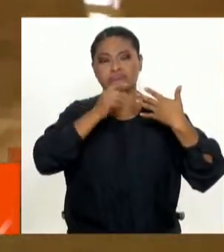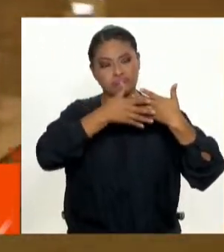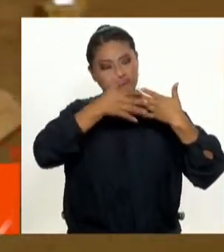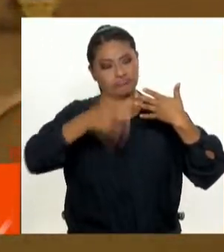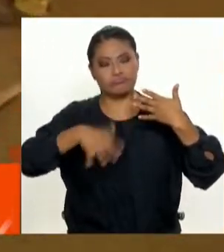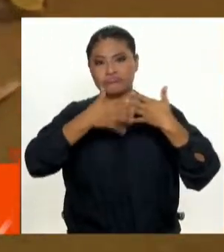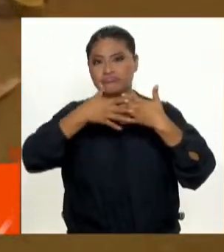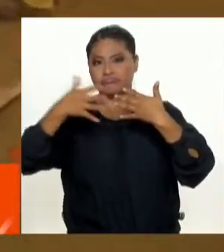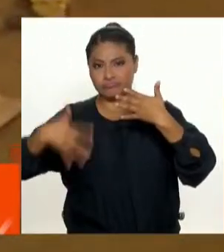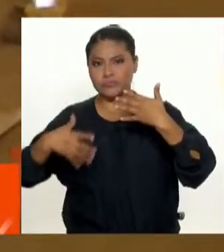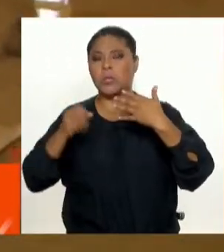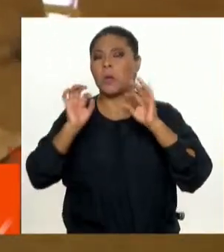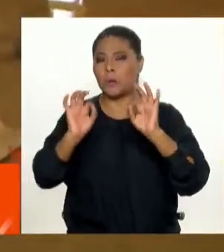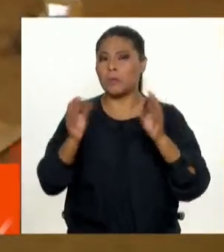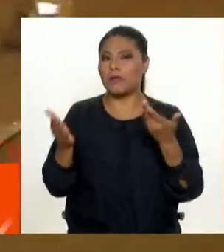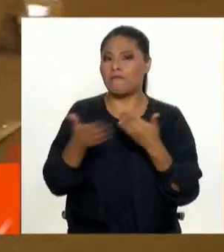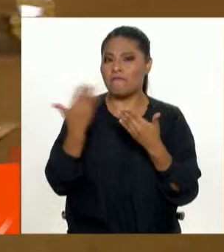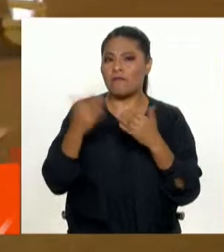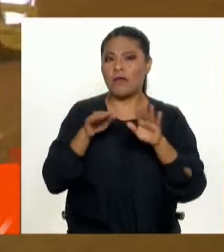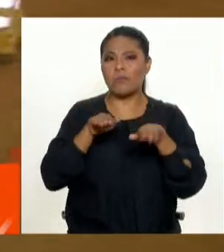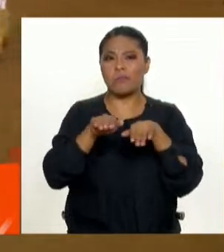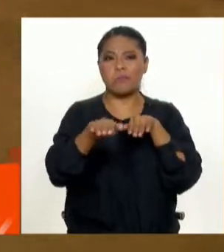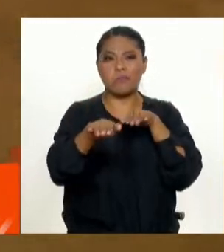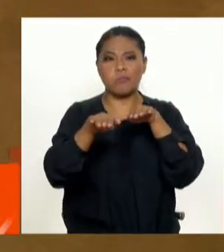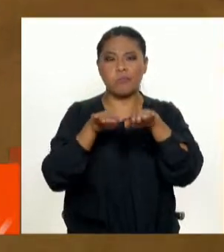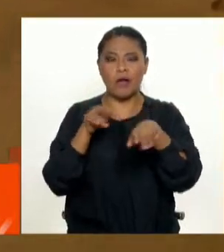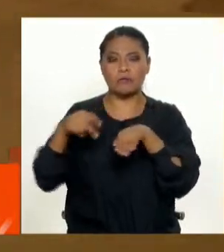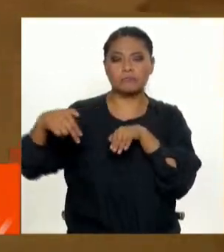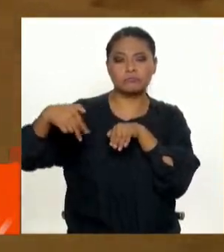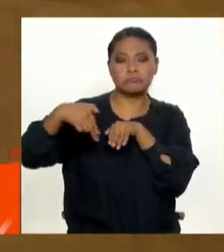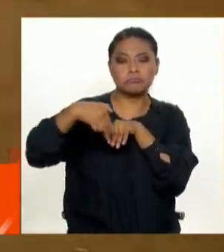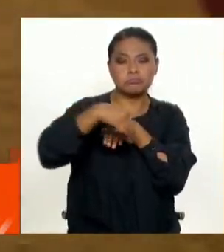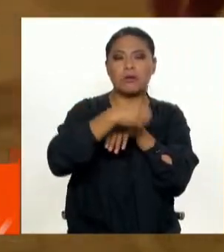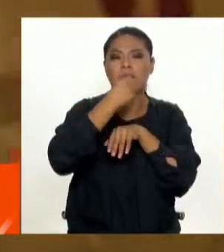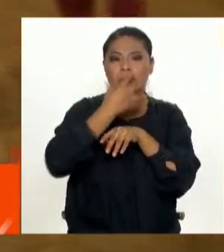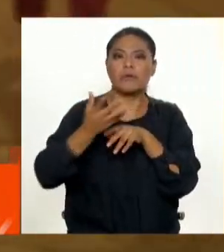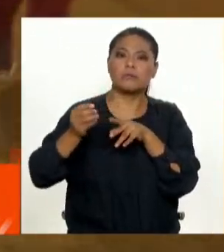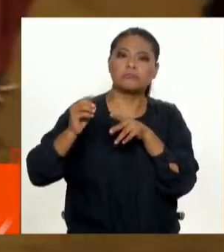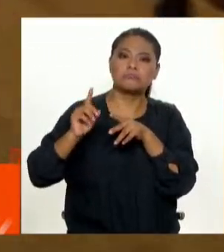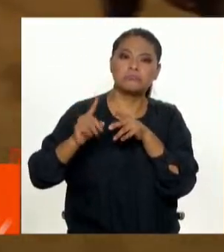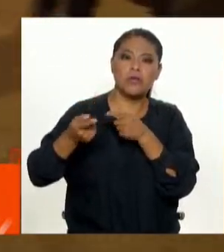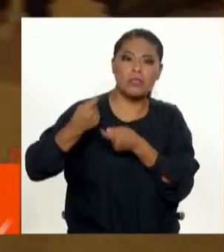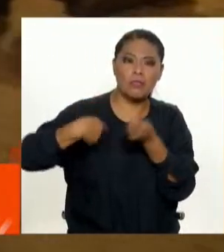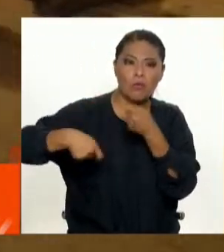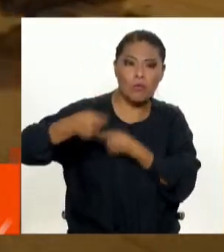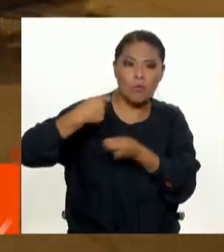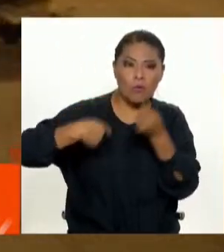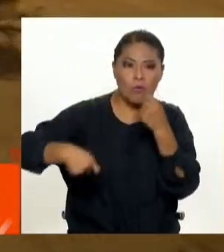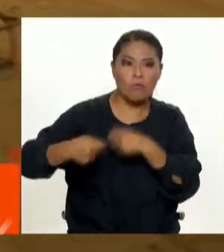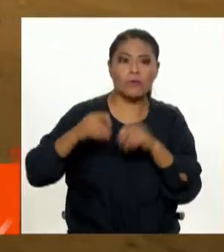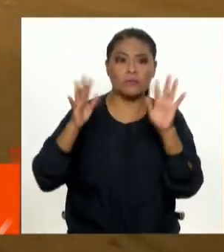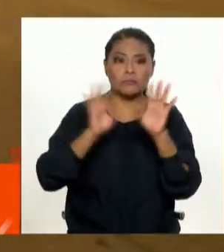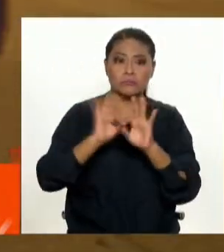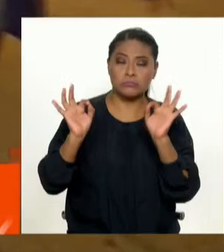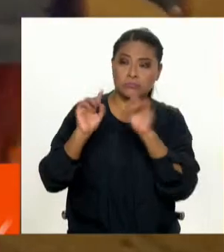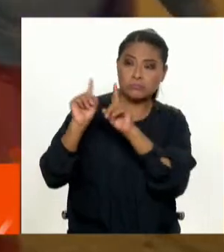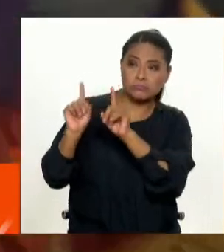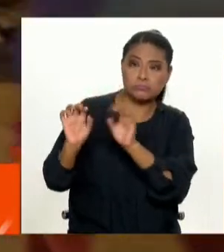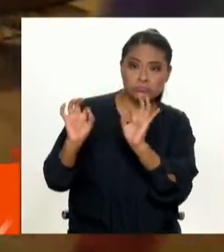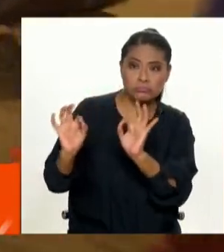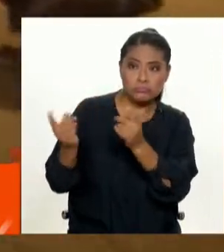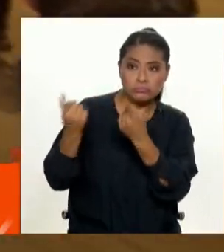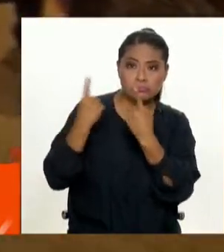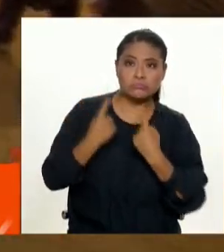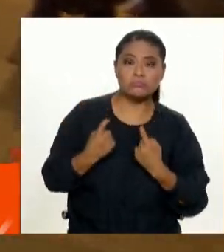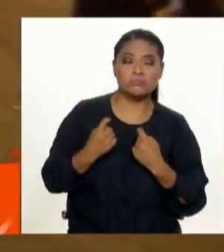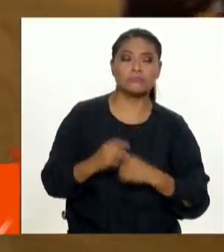mejor fluidez vehicular, peatonal, se va a activar el comercio. Si no hay preguntas en estudio, los escucho, compañeros.